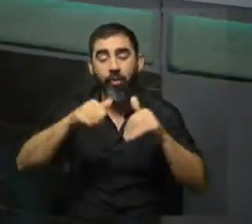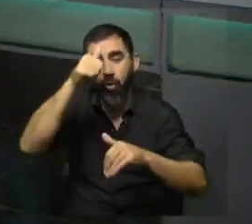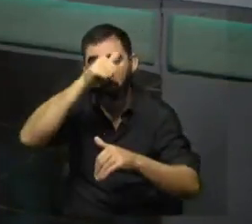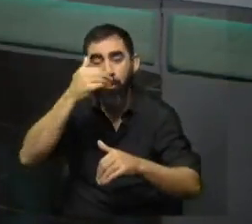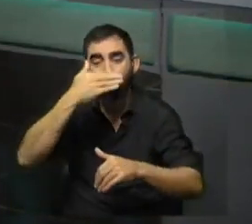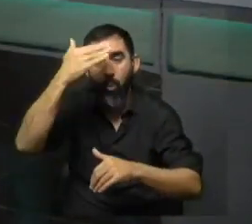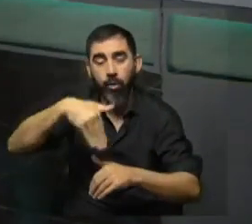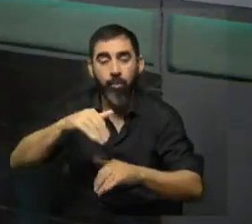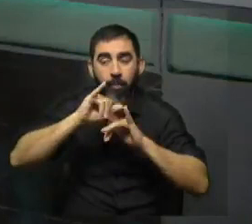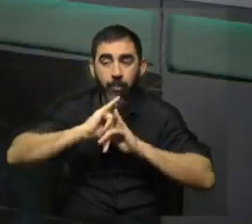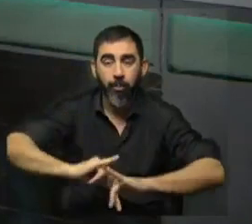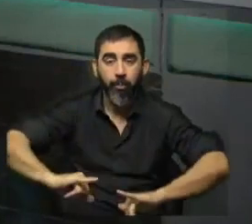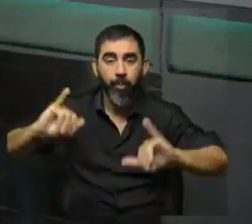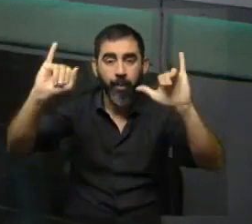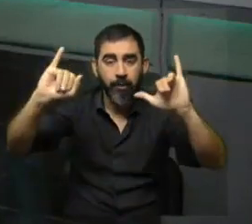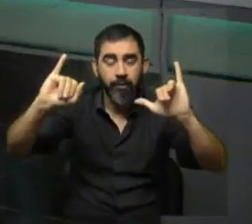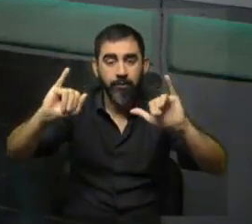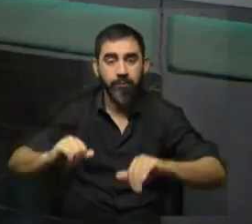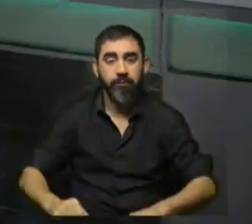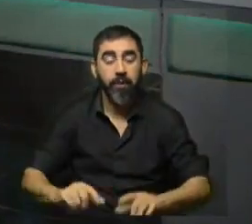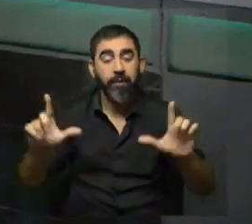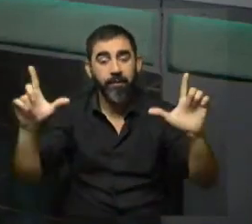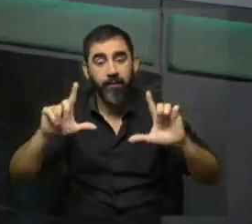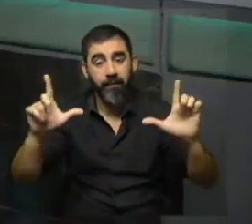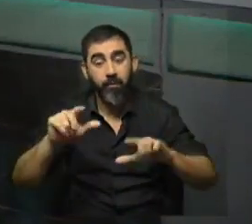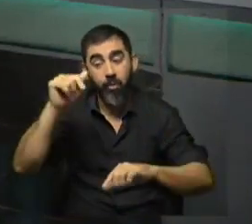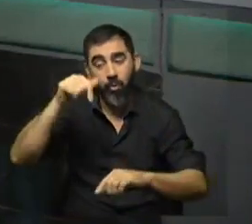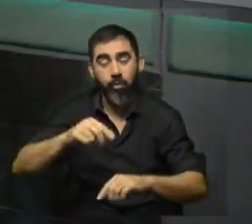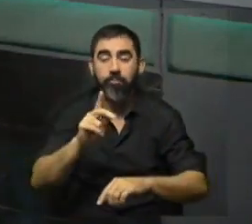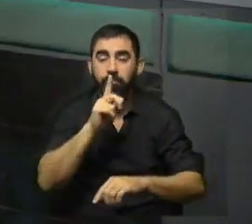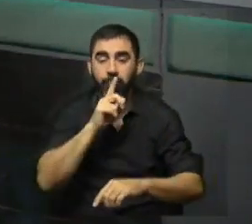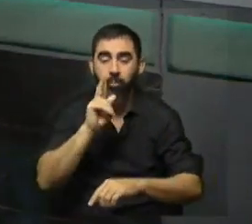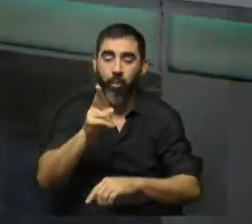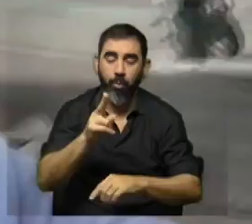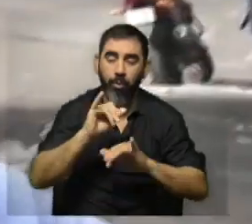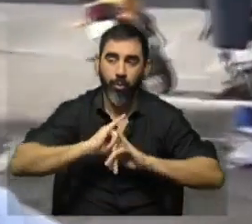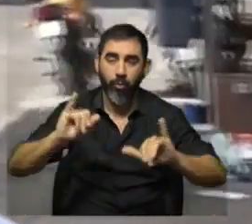de la propaganda televisiva. Hoy hay veda electoral.